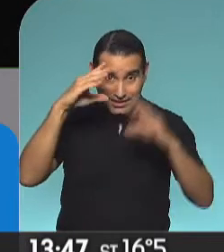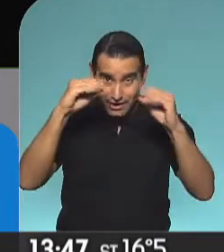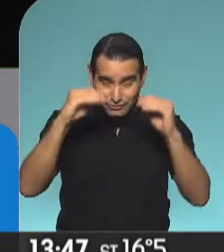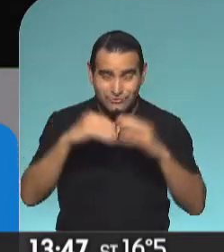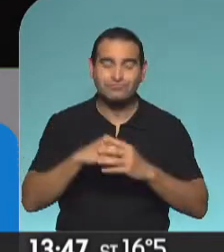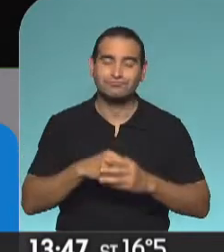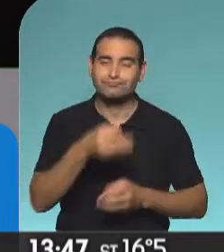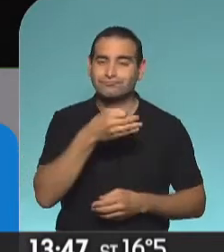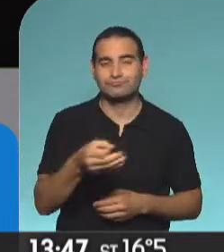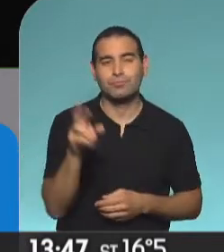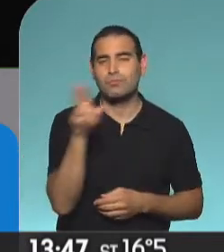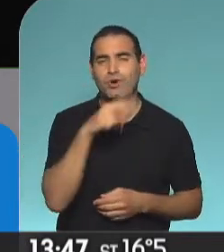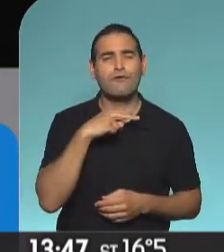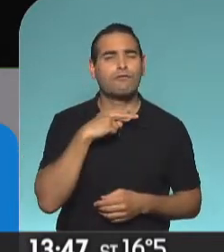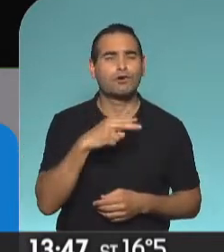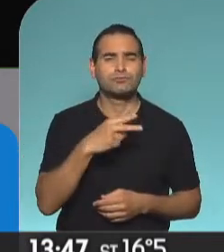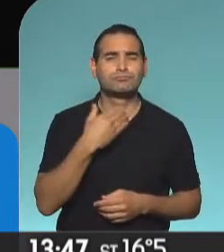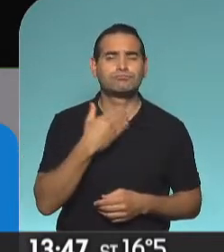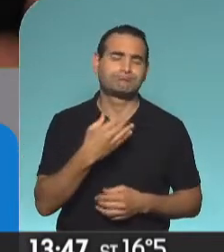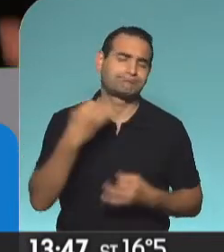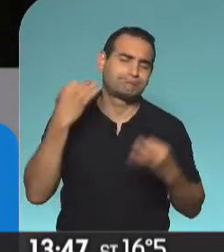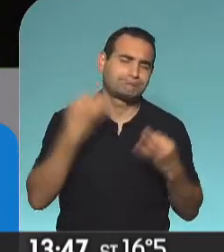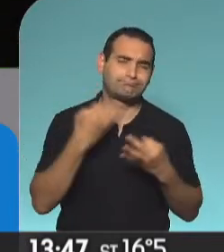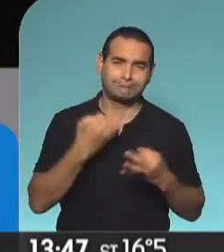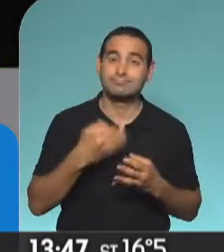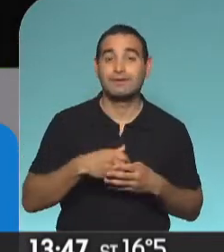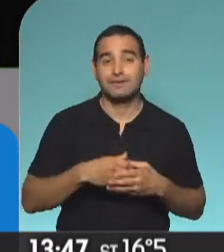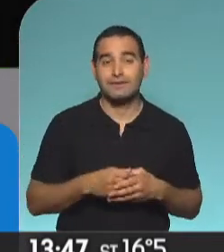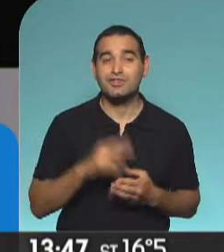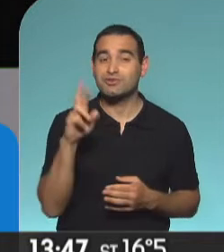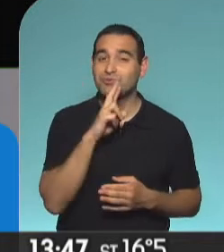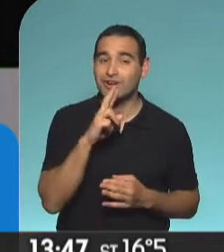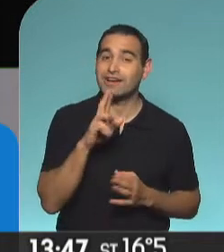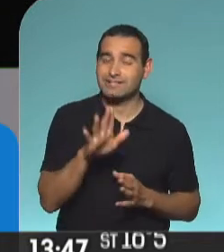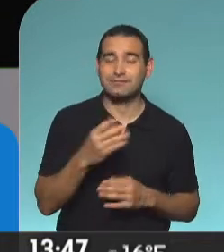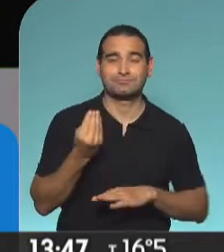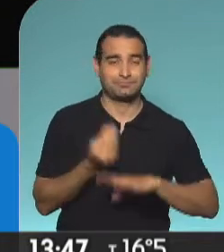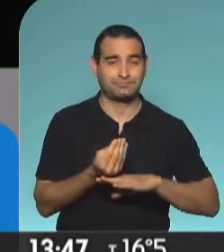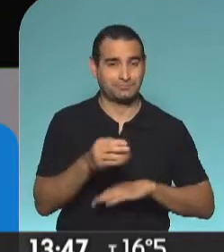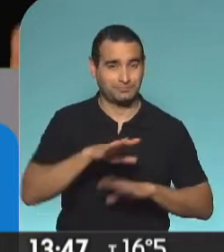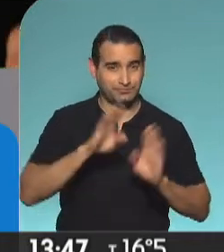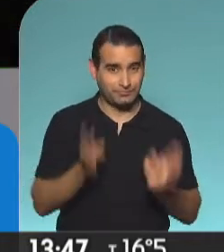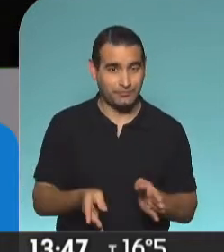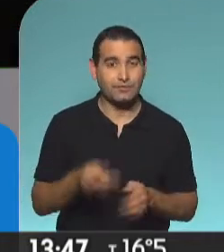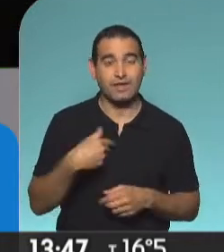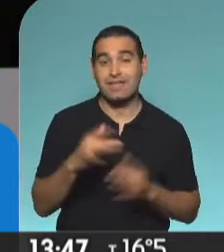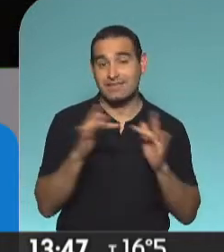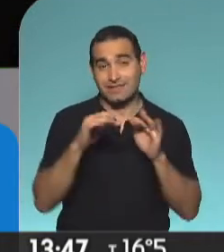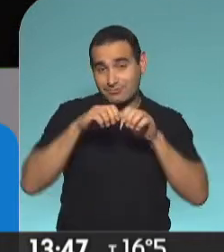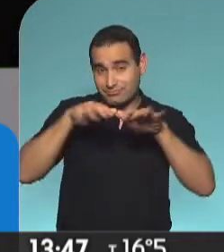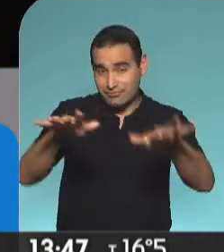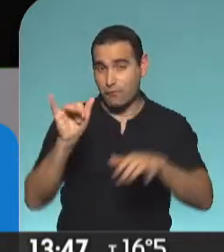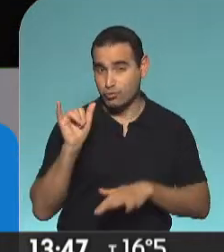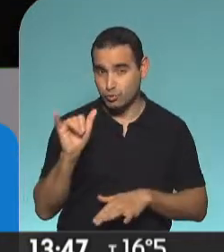maravilla de esa voz y esa creatividad, no para Viola. Sofía Viola, entonces, en Los Chisperos, haciendo el streaming por el YouTube de